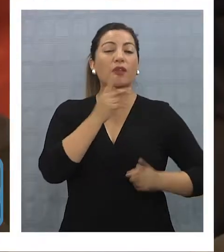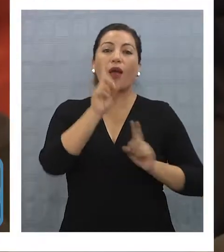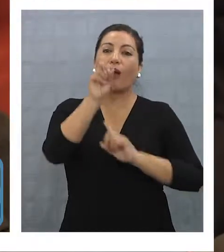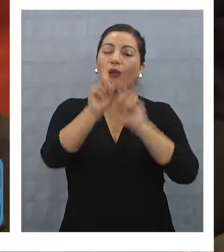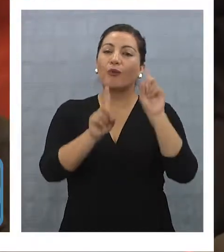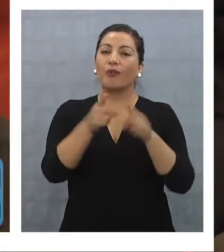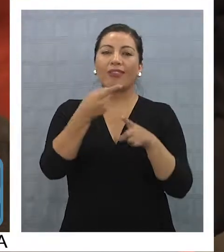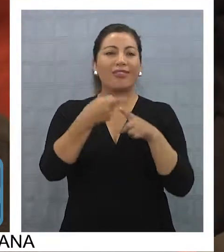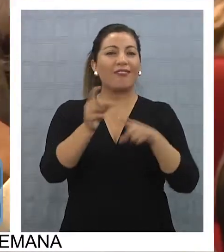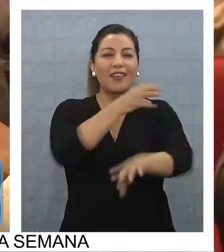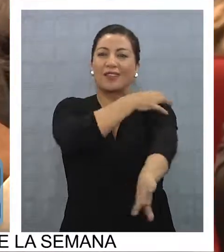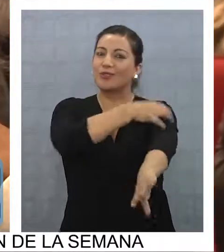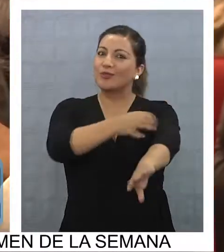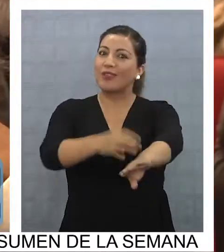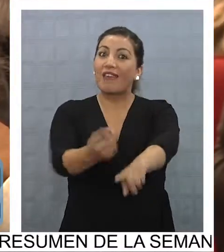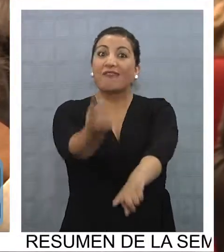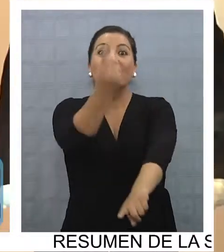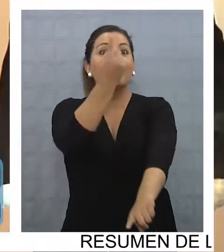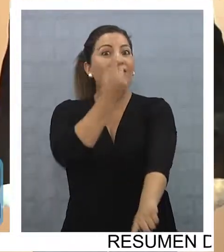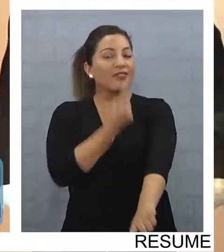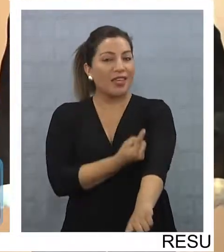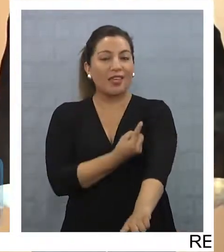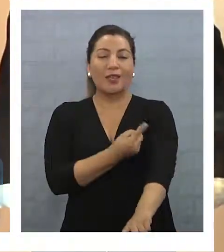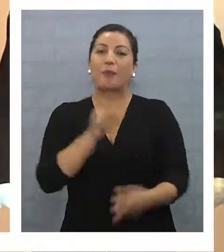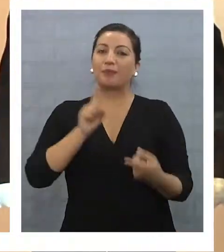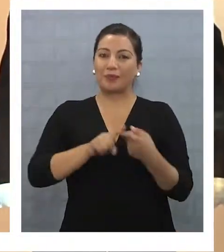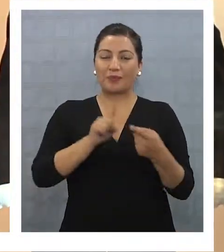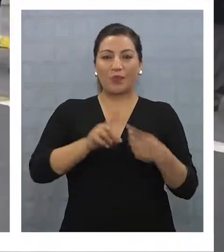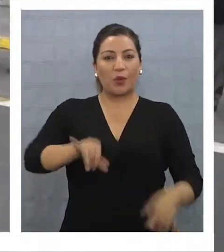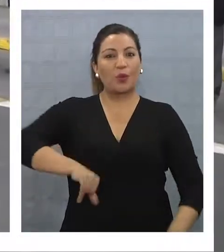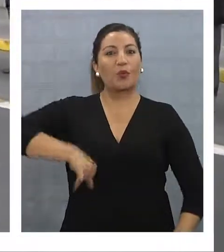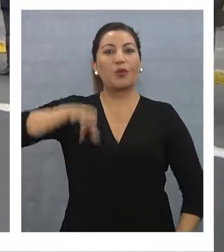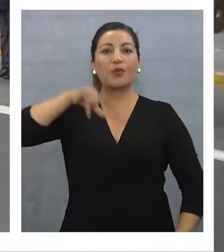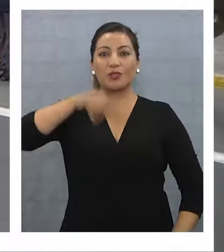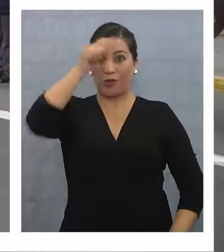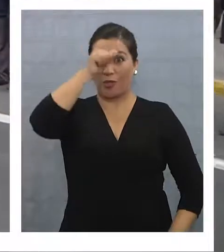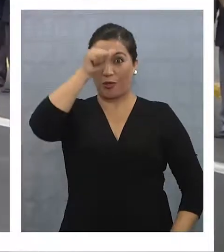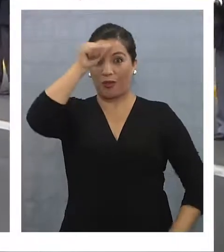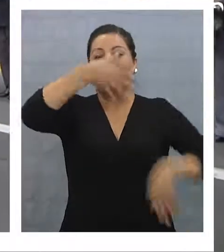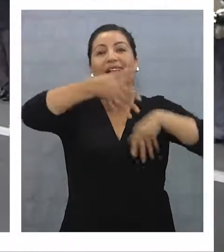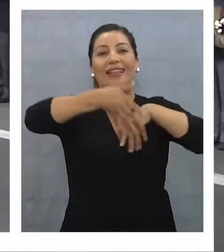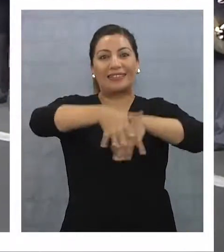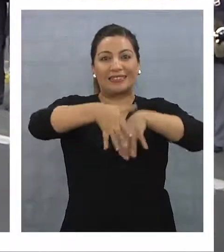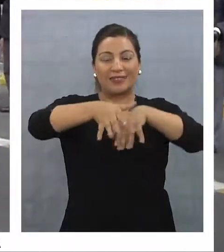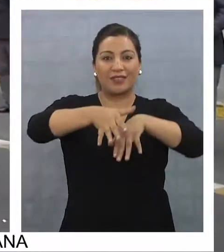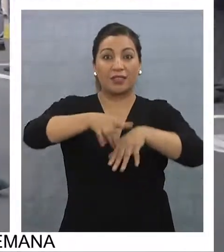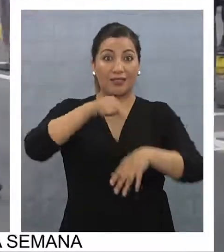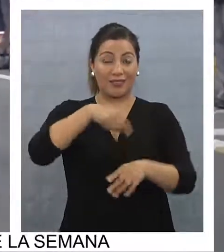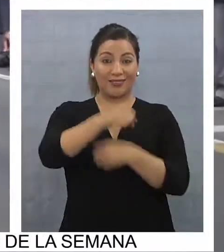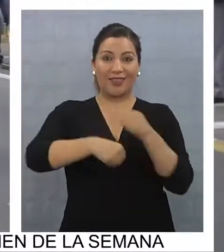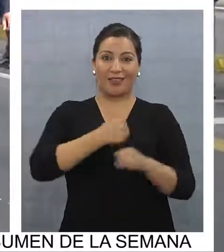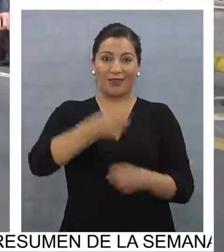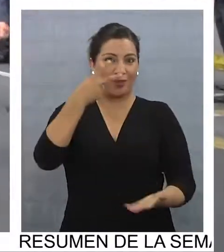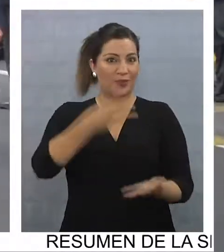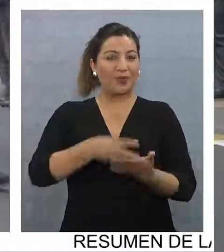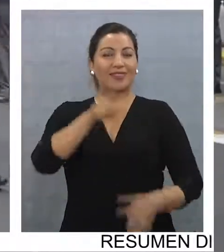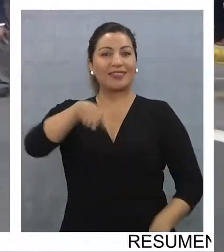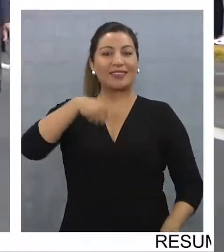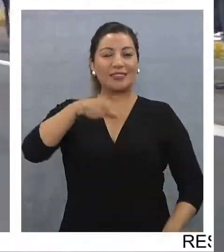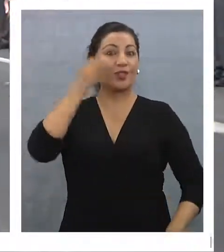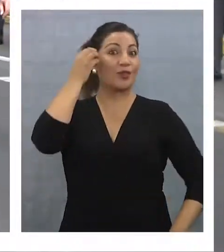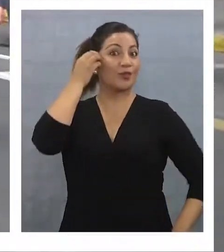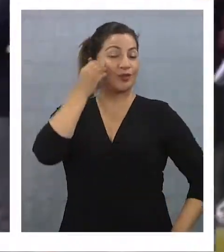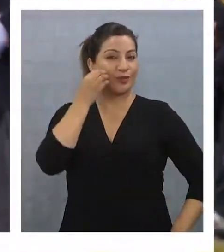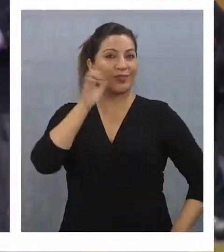distintos puntos del país y participan orgullosos del desfile dominical. Este 2017 el Liceo Bernardo Higgins,